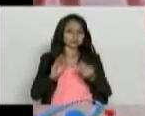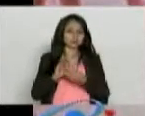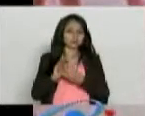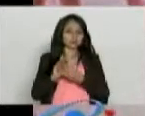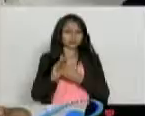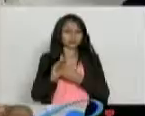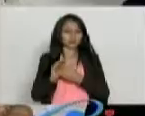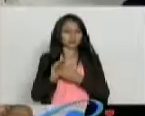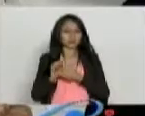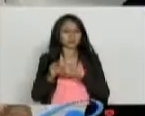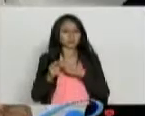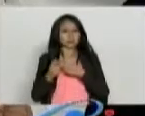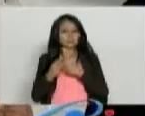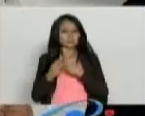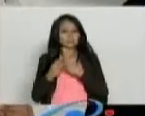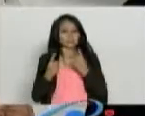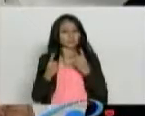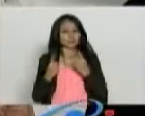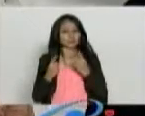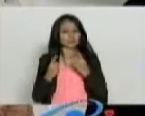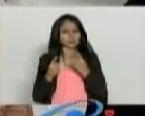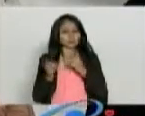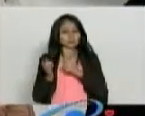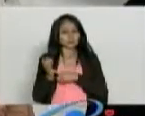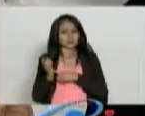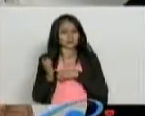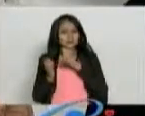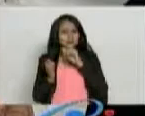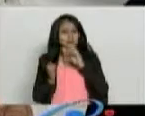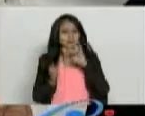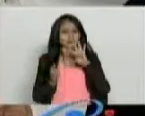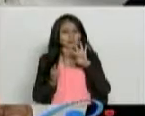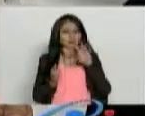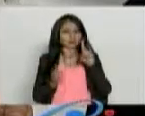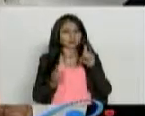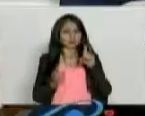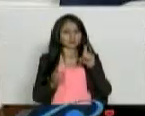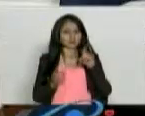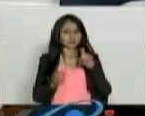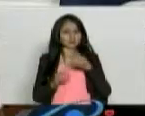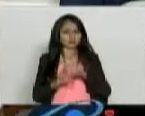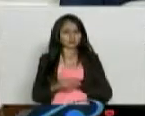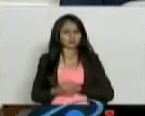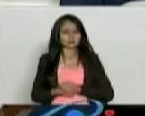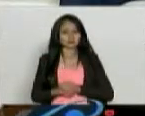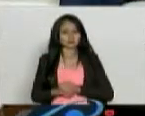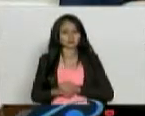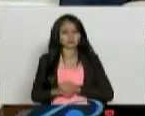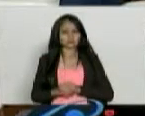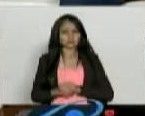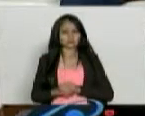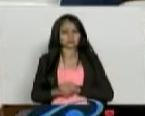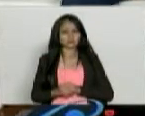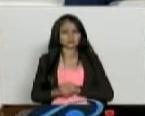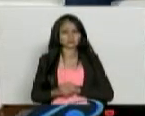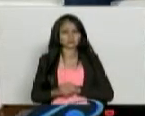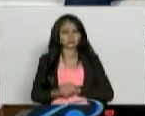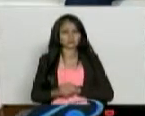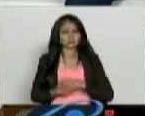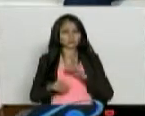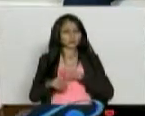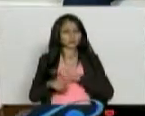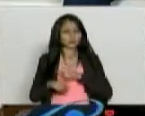mil... ¿Cuánto es? Está en mil cuarenta y seis. Debe ser en un millón cuarenta seis o en algo. Porque la cifra es